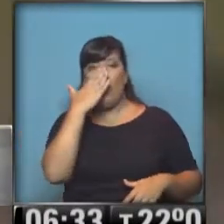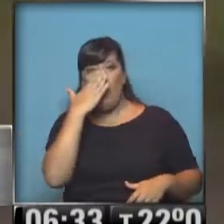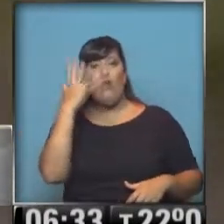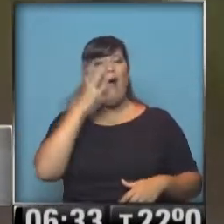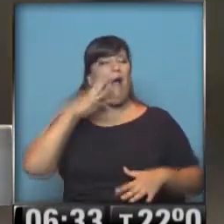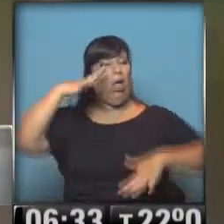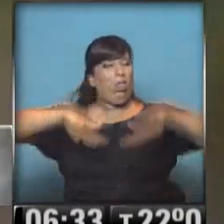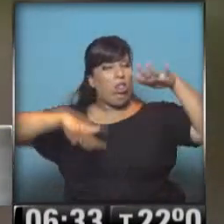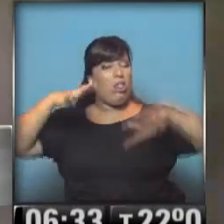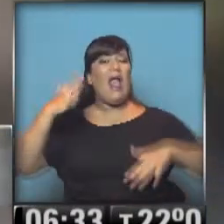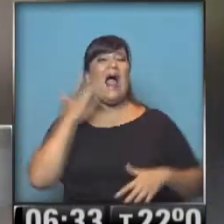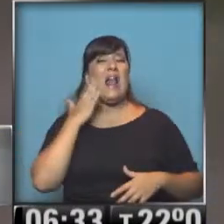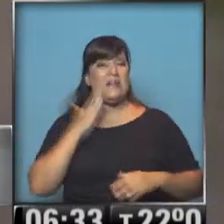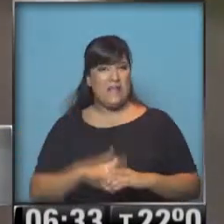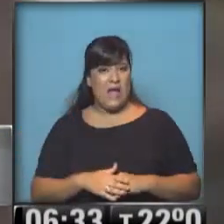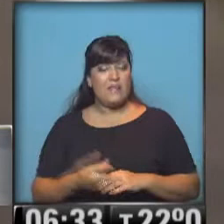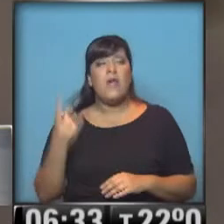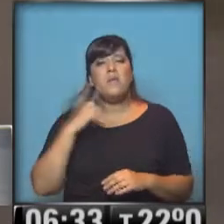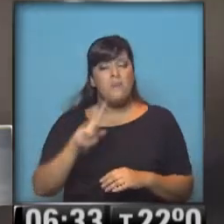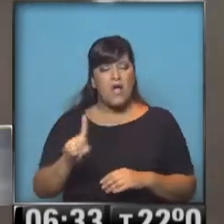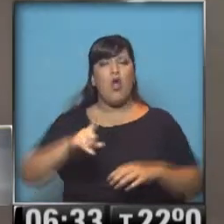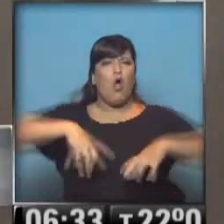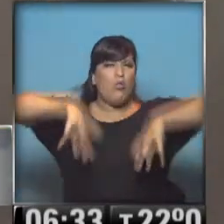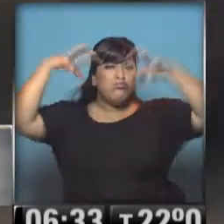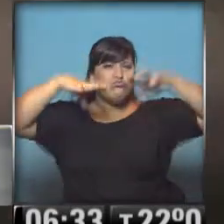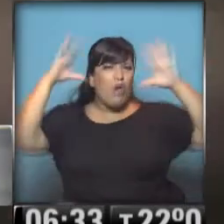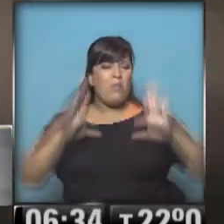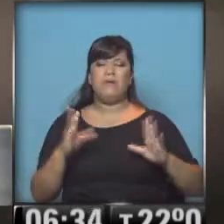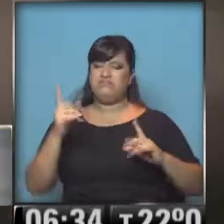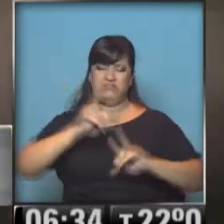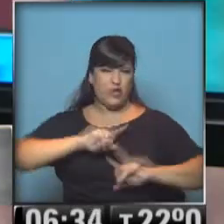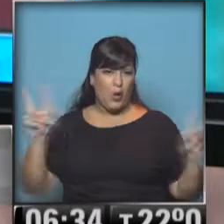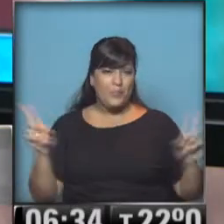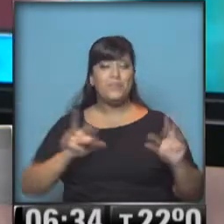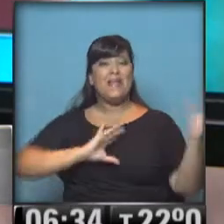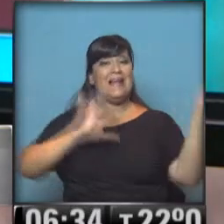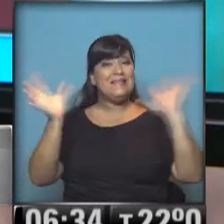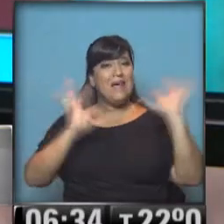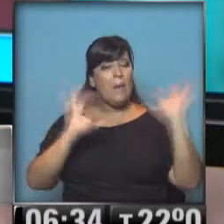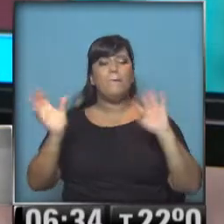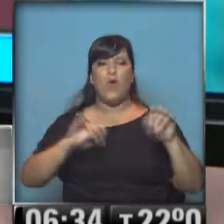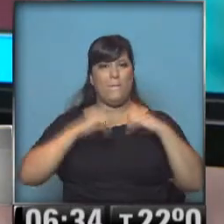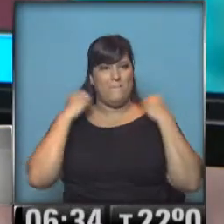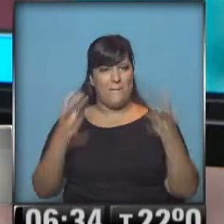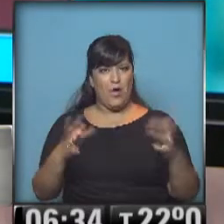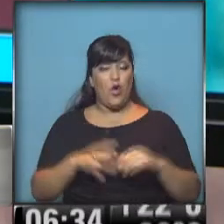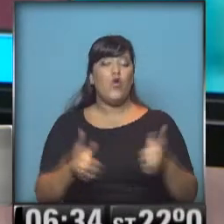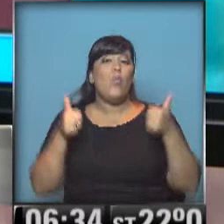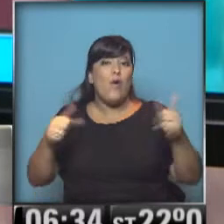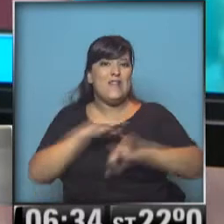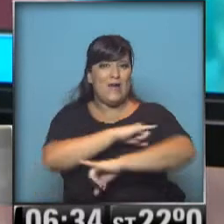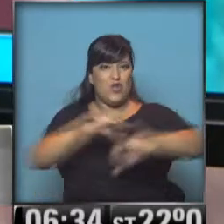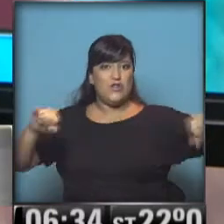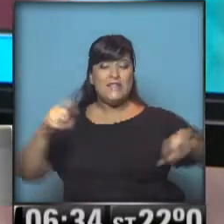inestabilidad en horas de la tarde, pero no se prevén tormentas fuertes. Las condiciones meteorológicas han mejorado, entonces, buenas noticias,